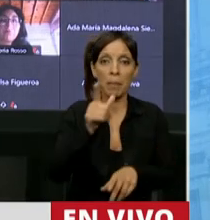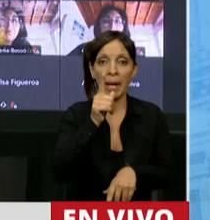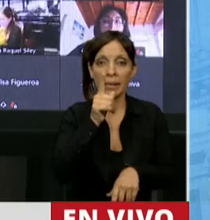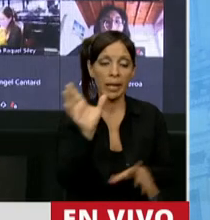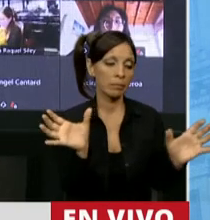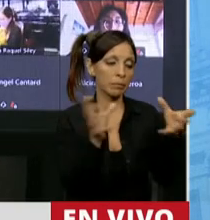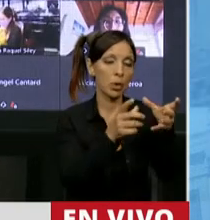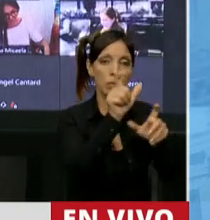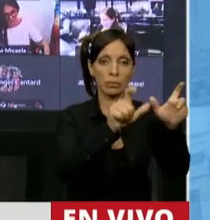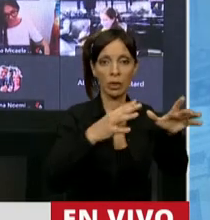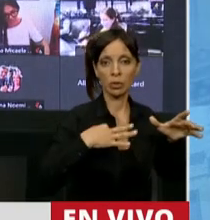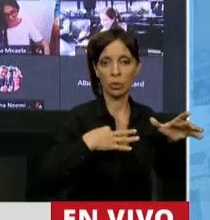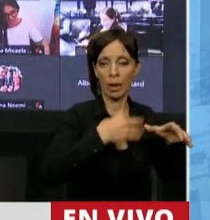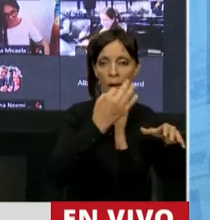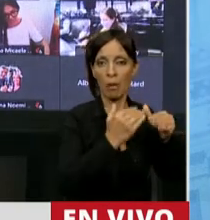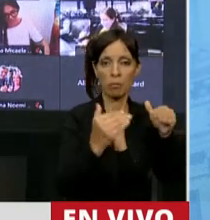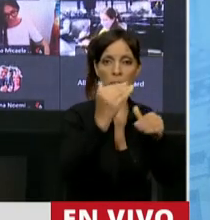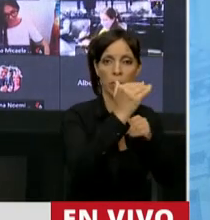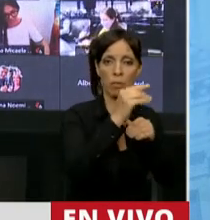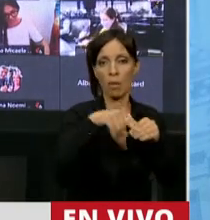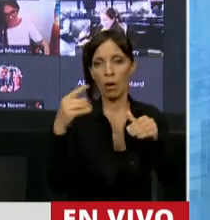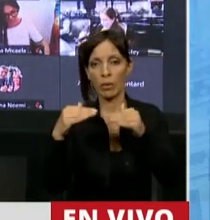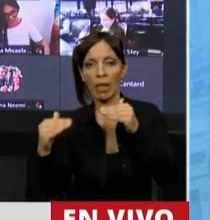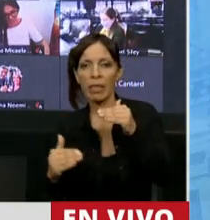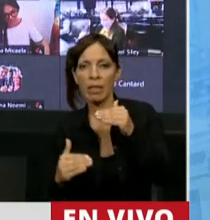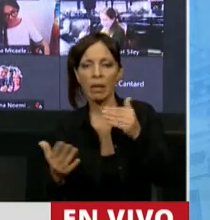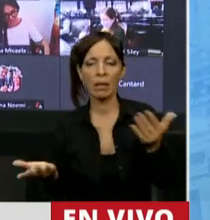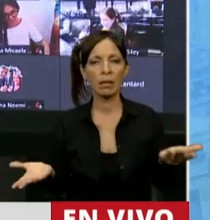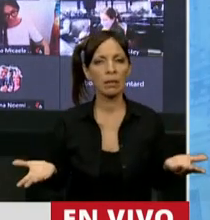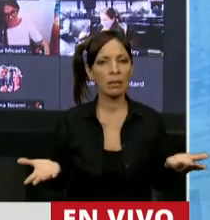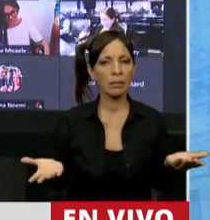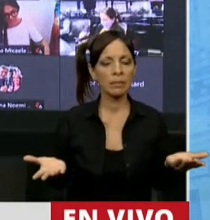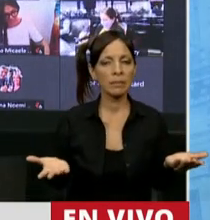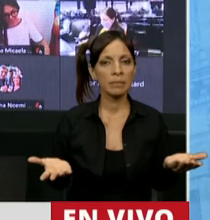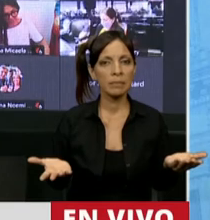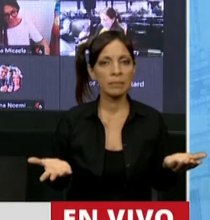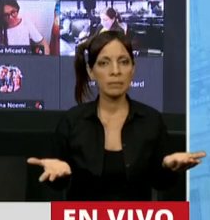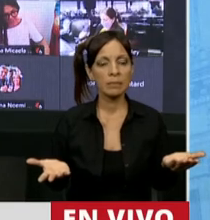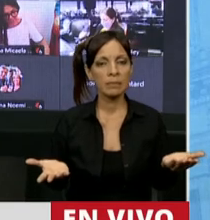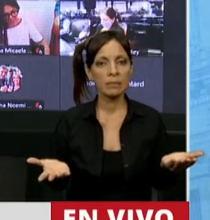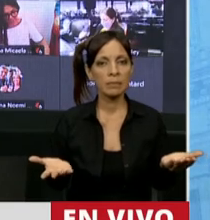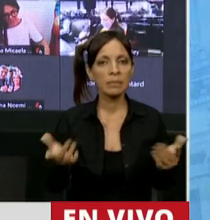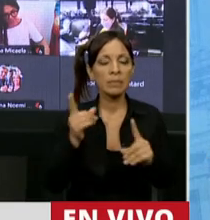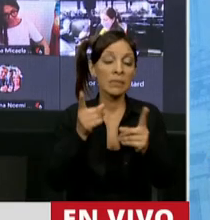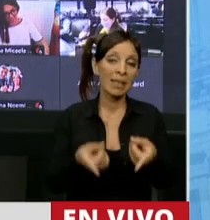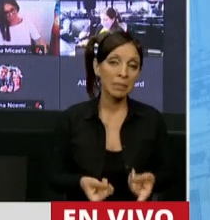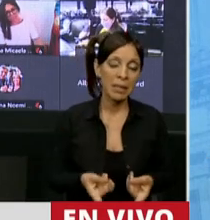y ciudadanos de segunda en nuestro país. Y ni que hablar de las